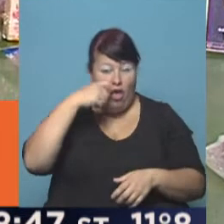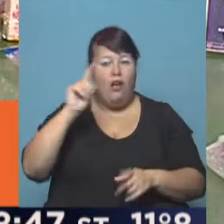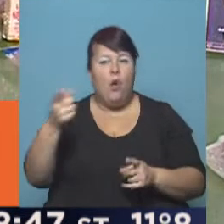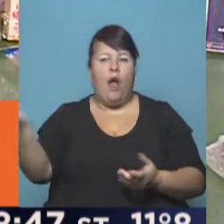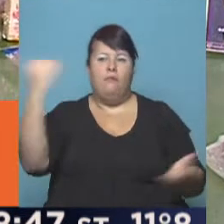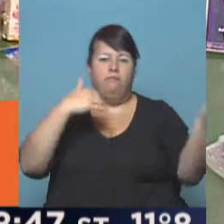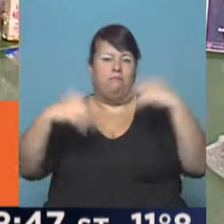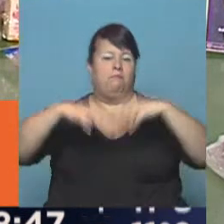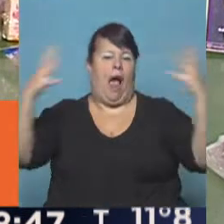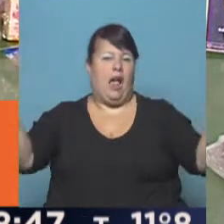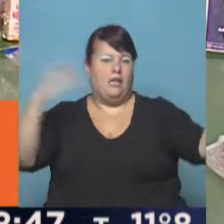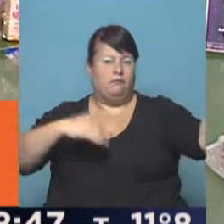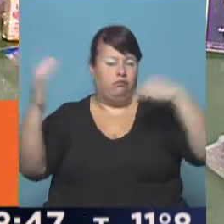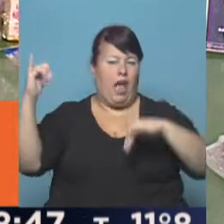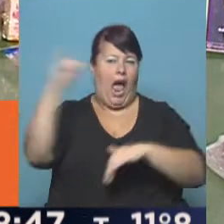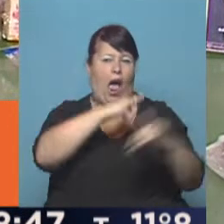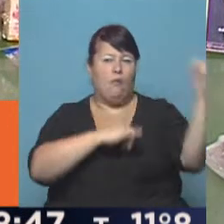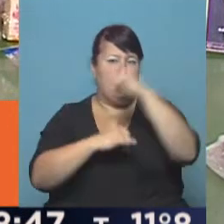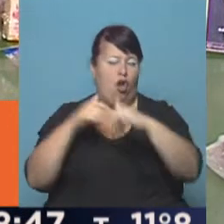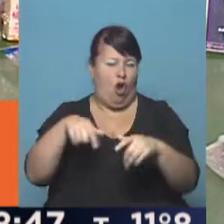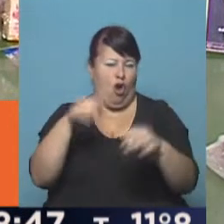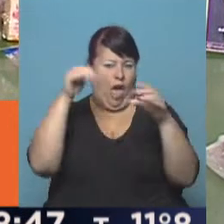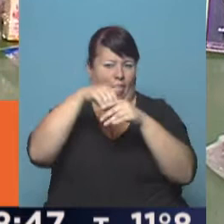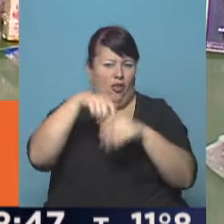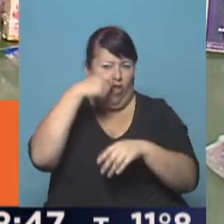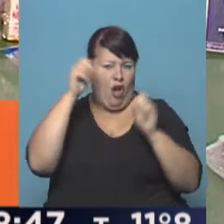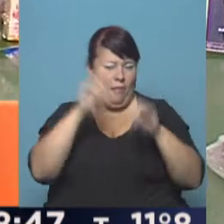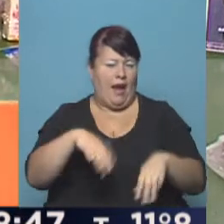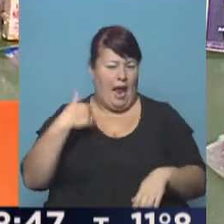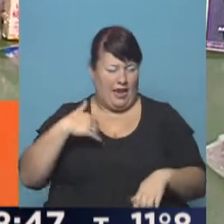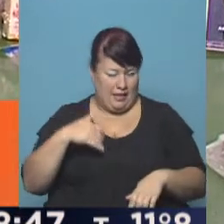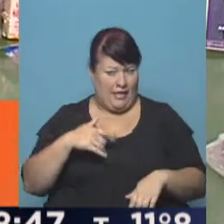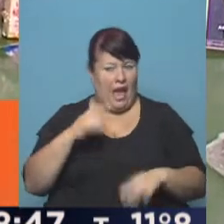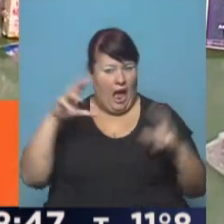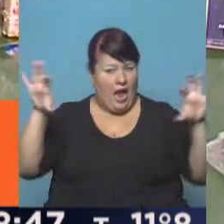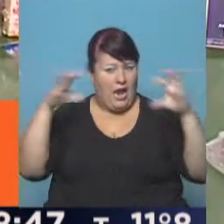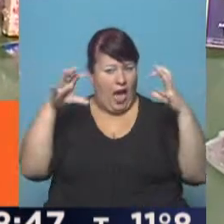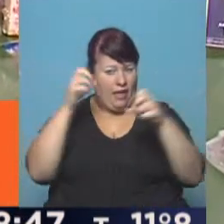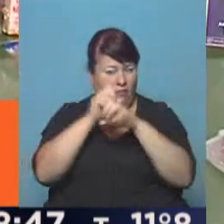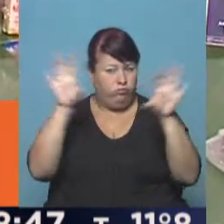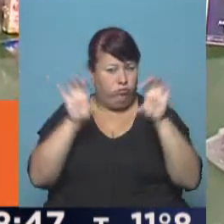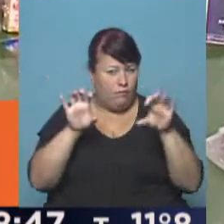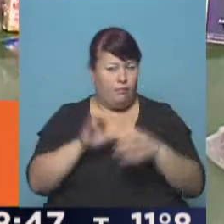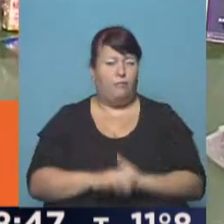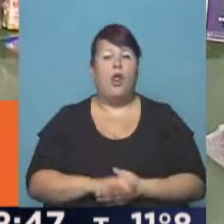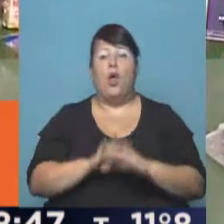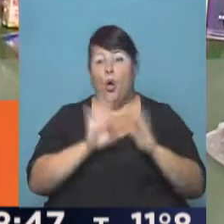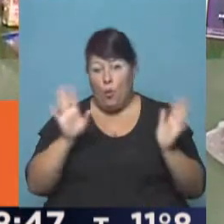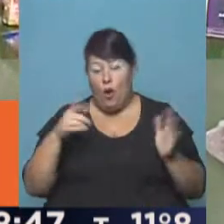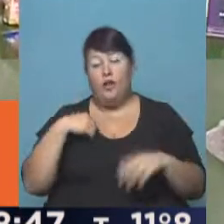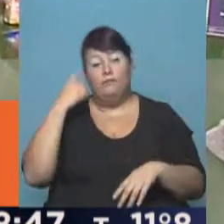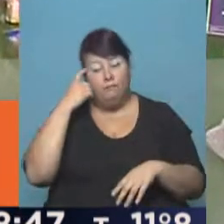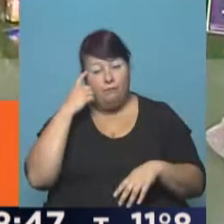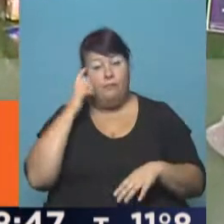ingresando en mayor medida avionetas con mercancía al país. ¿Hay radares que están trabajando? Bueno, a mí me parece